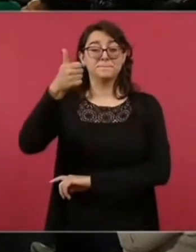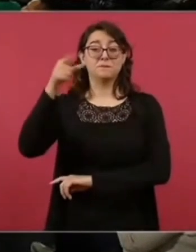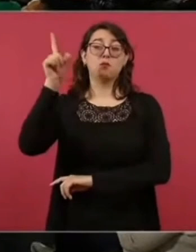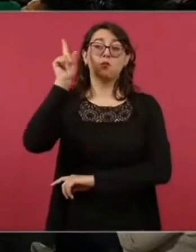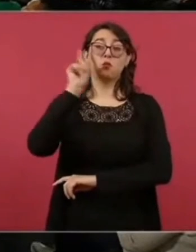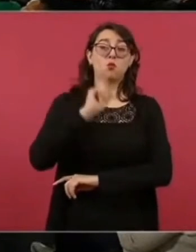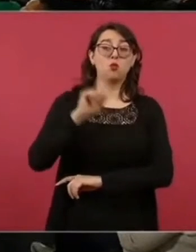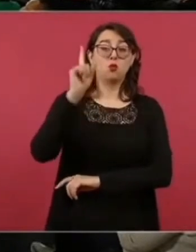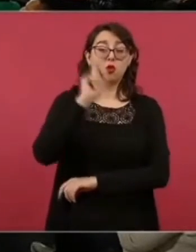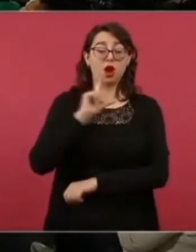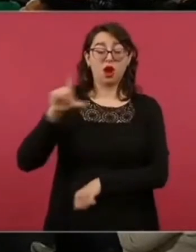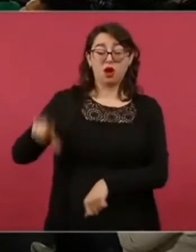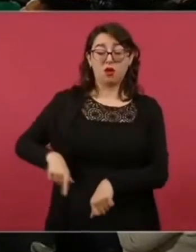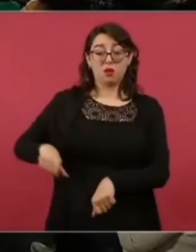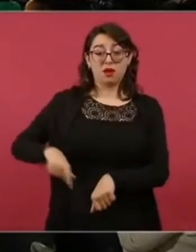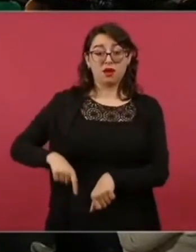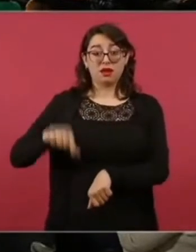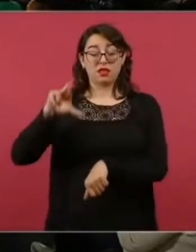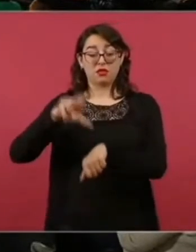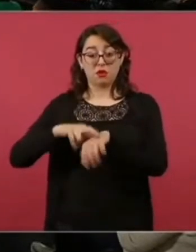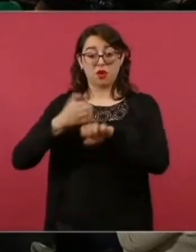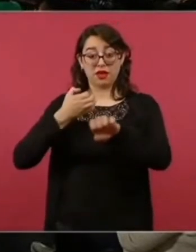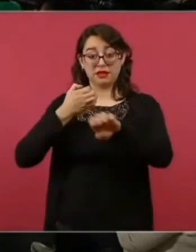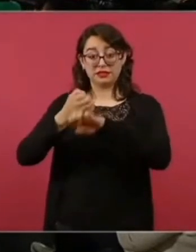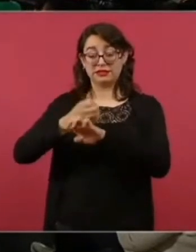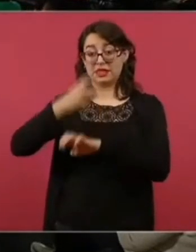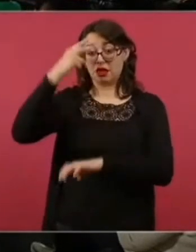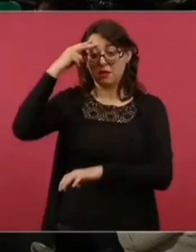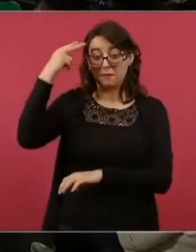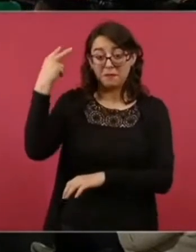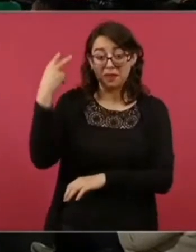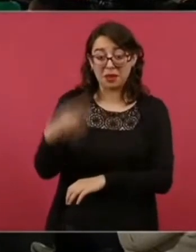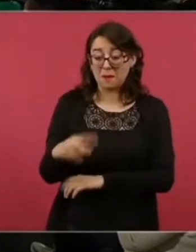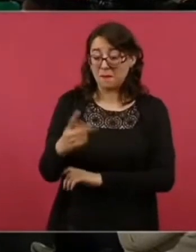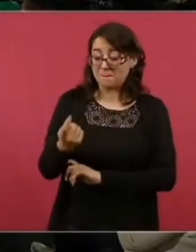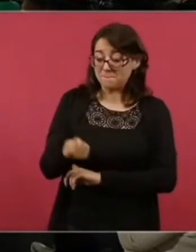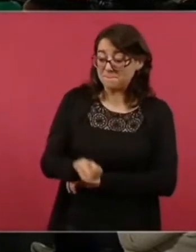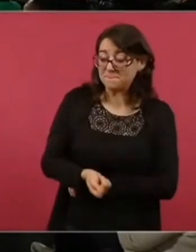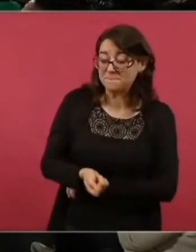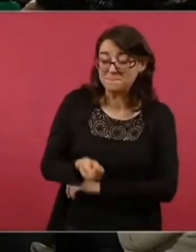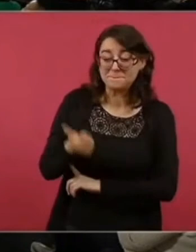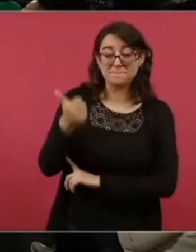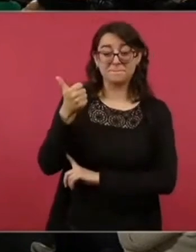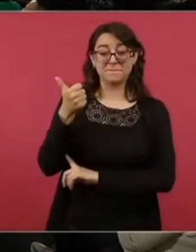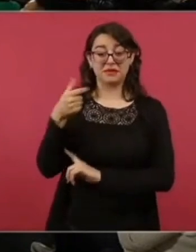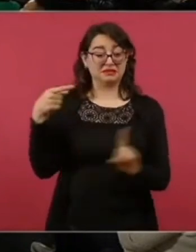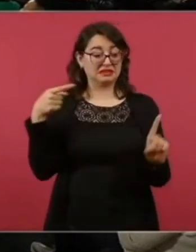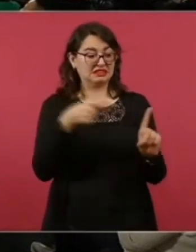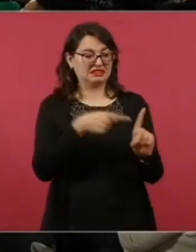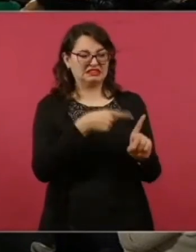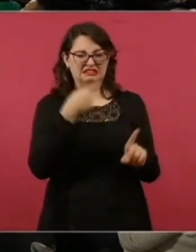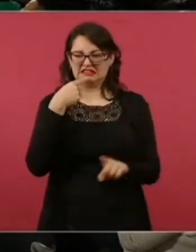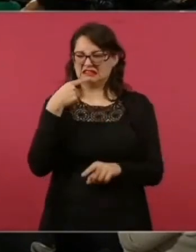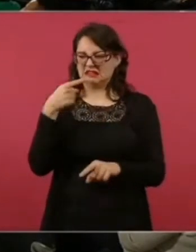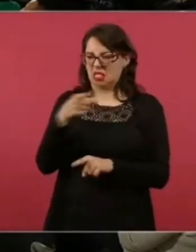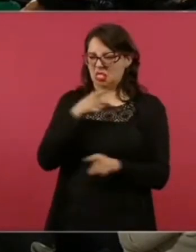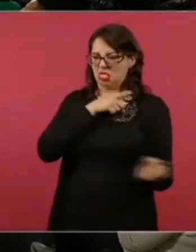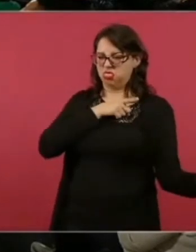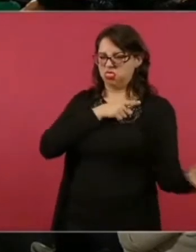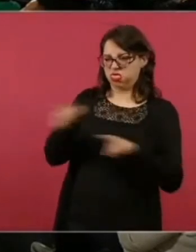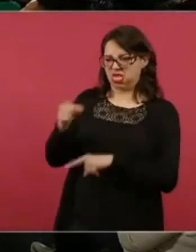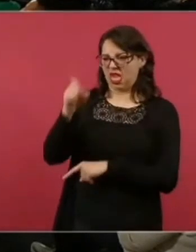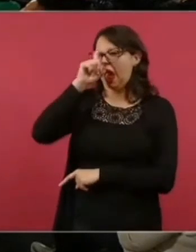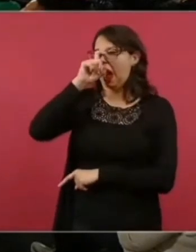y es del Colegio de México y doctora en ciencia política en una